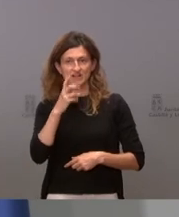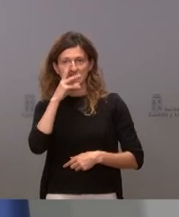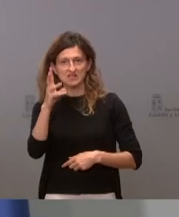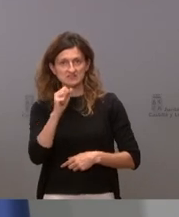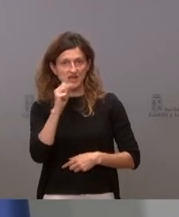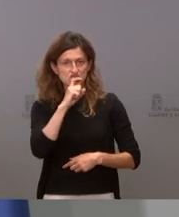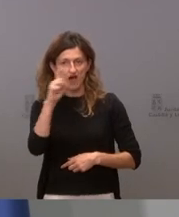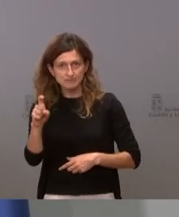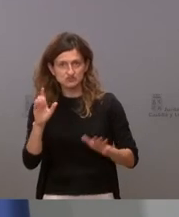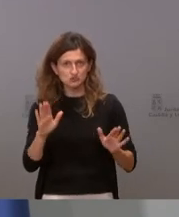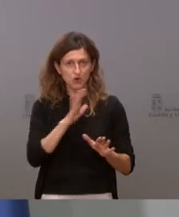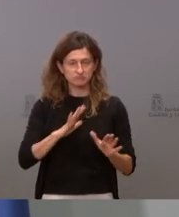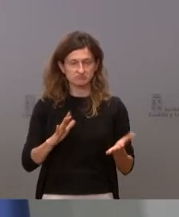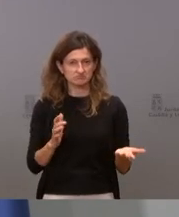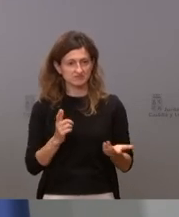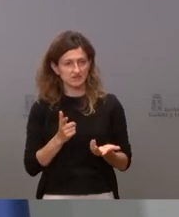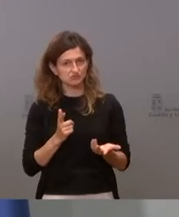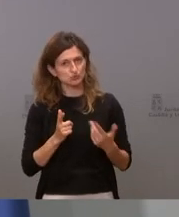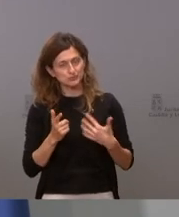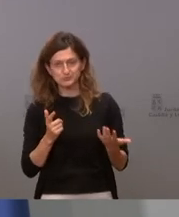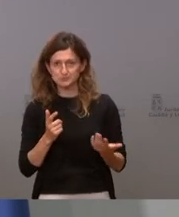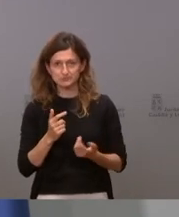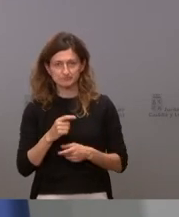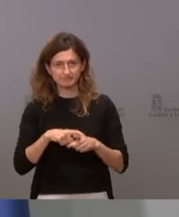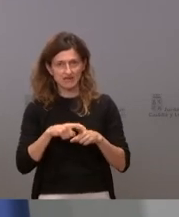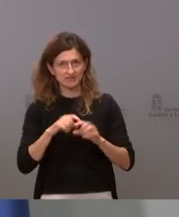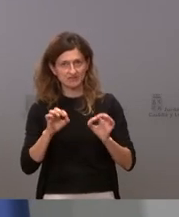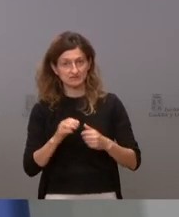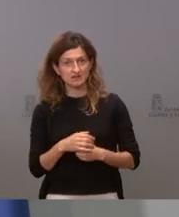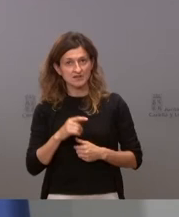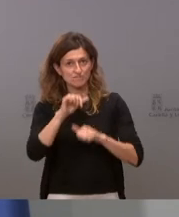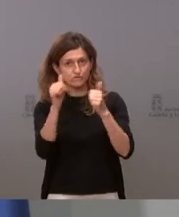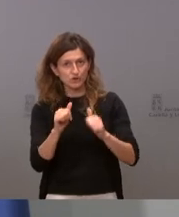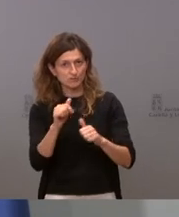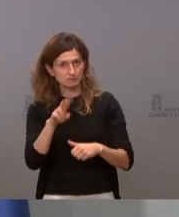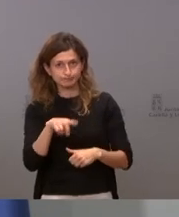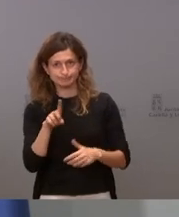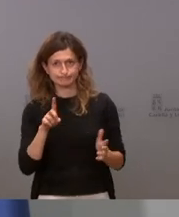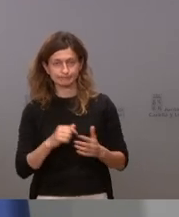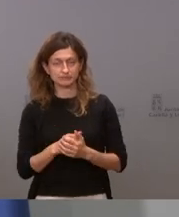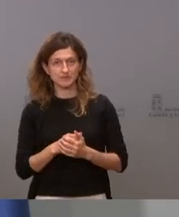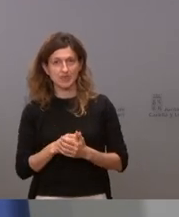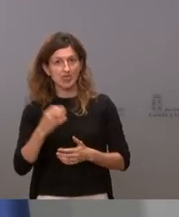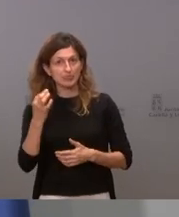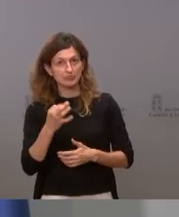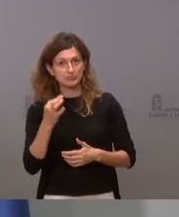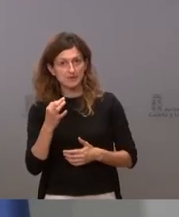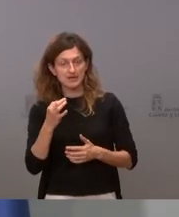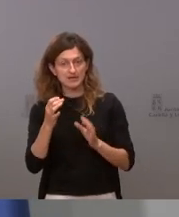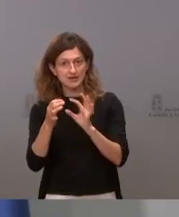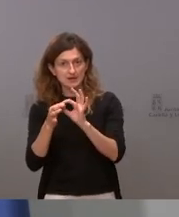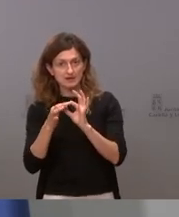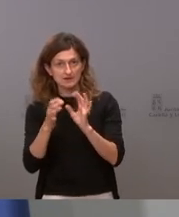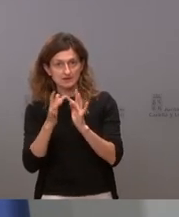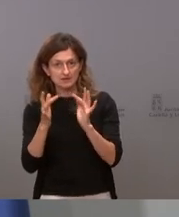hombre tiene algunos calificativos eso estas no son las maneras en las que debemos relacionarnos entre